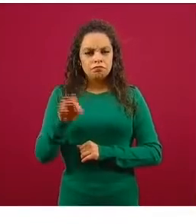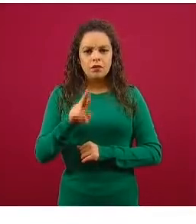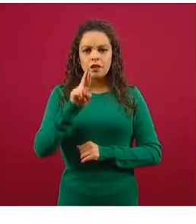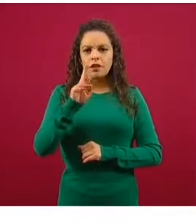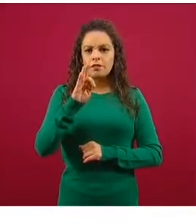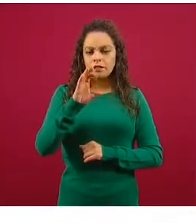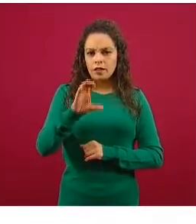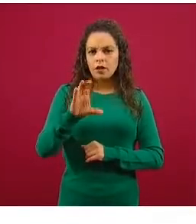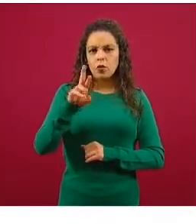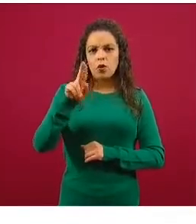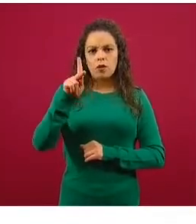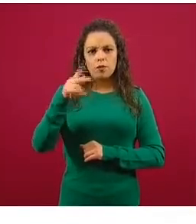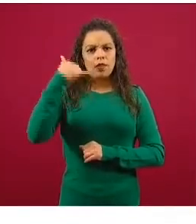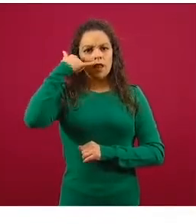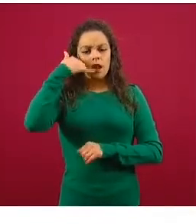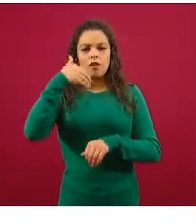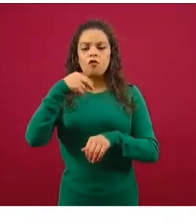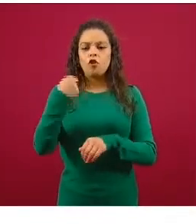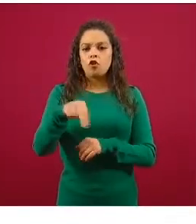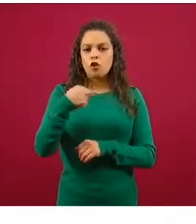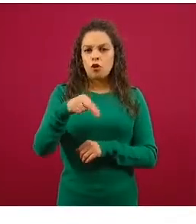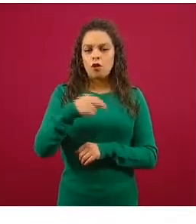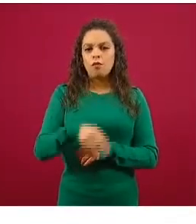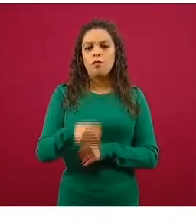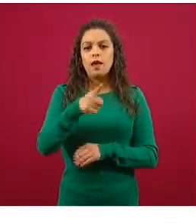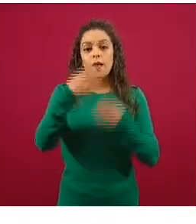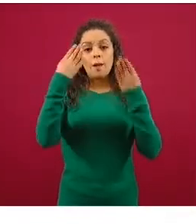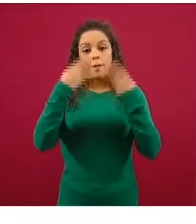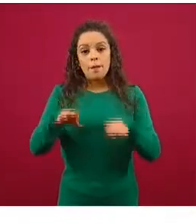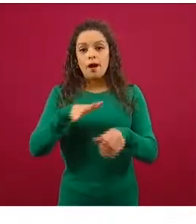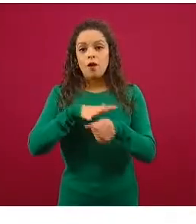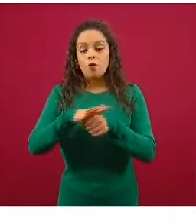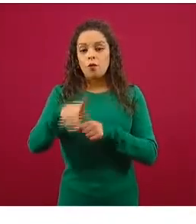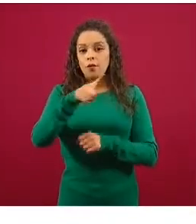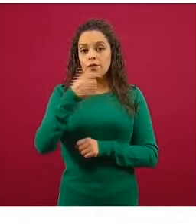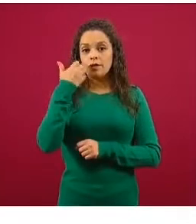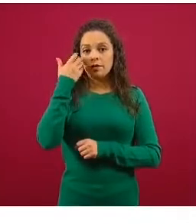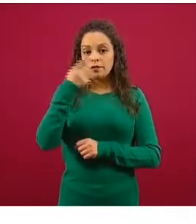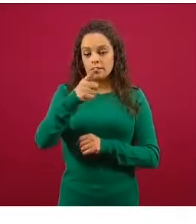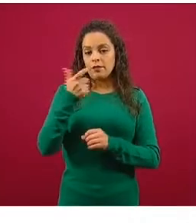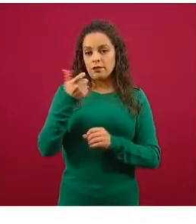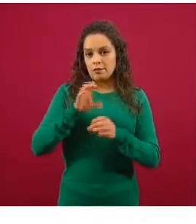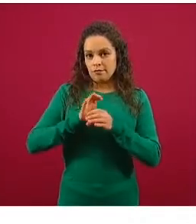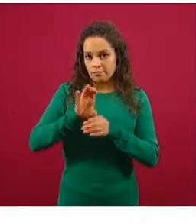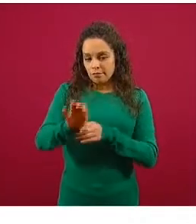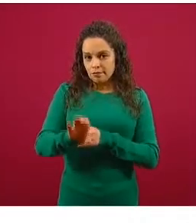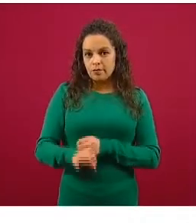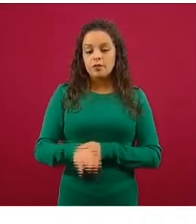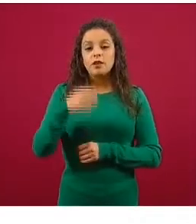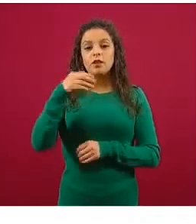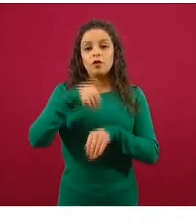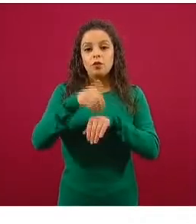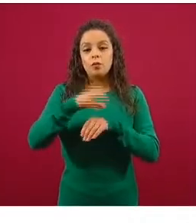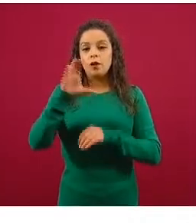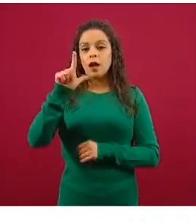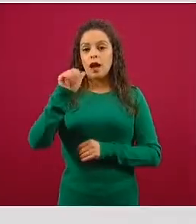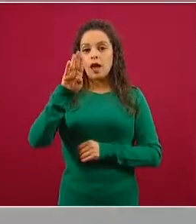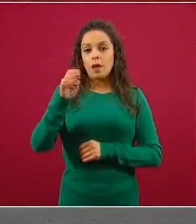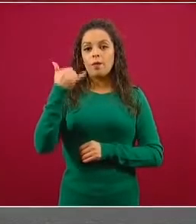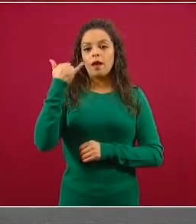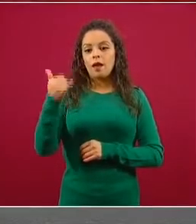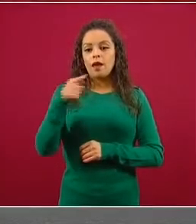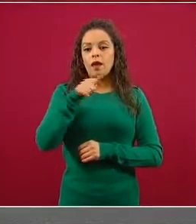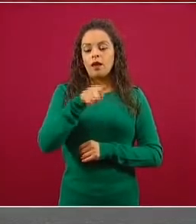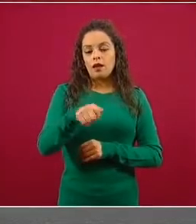la CURP, el teléfono, el nombre, la institución bancaria en donde tienen su cuenta, la cuenta clave y un correo electrónico.